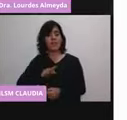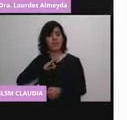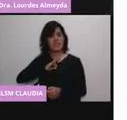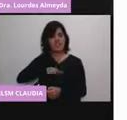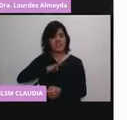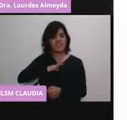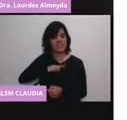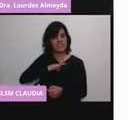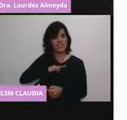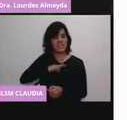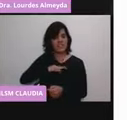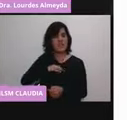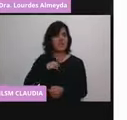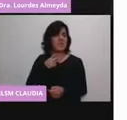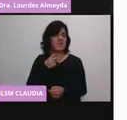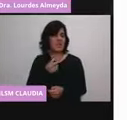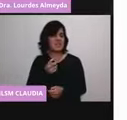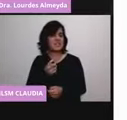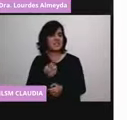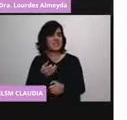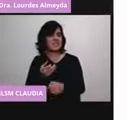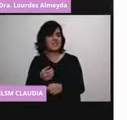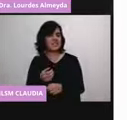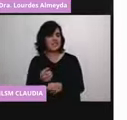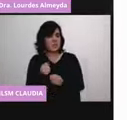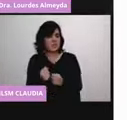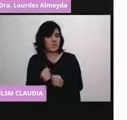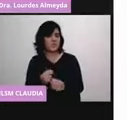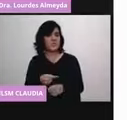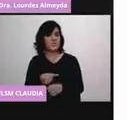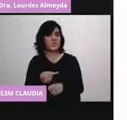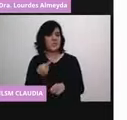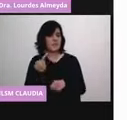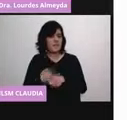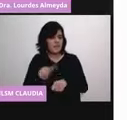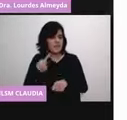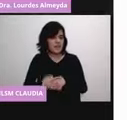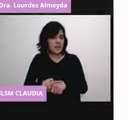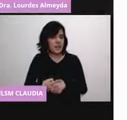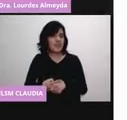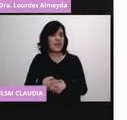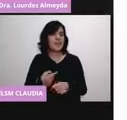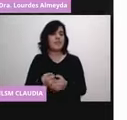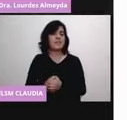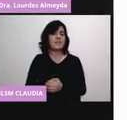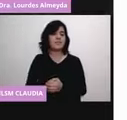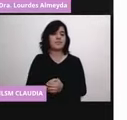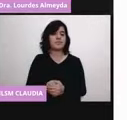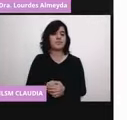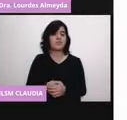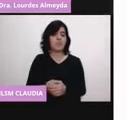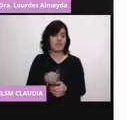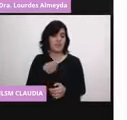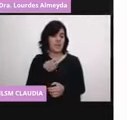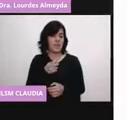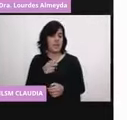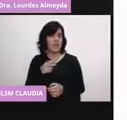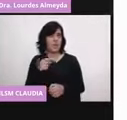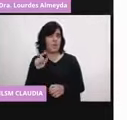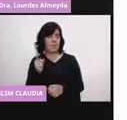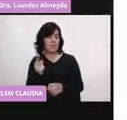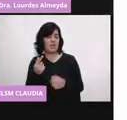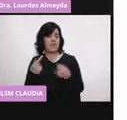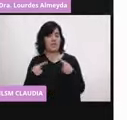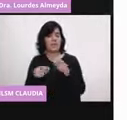aguda, que se le exacerbe su enfermedad crónica. Por ejemplo, un diabético